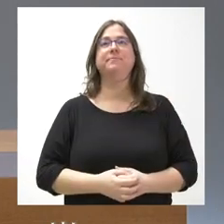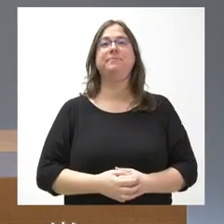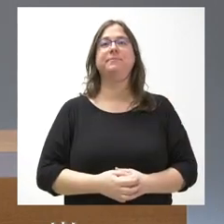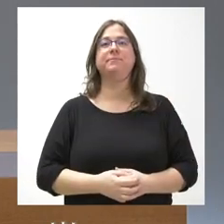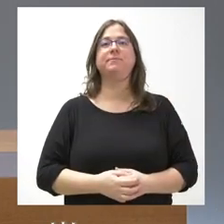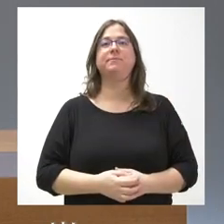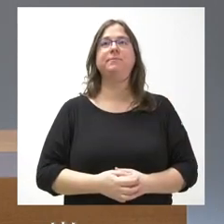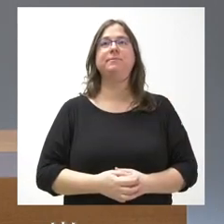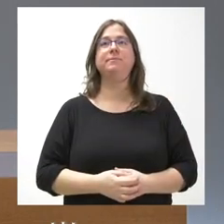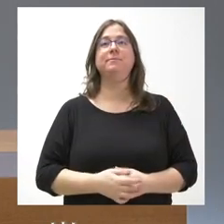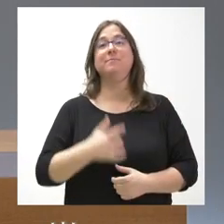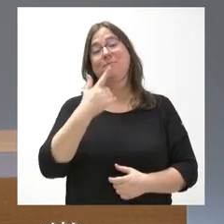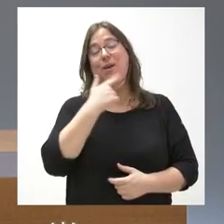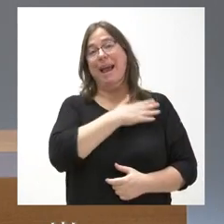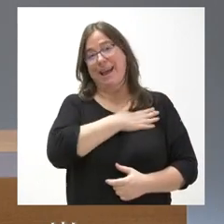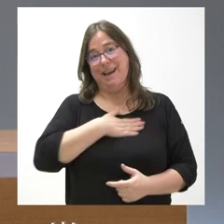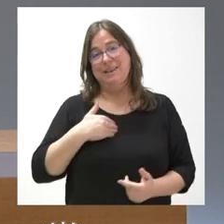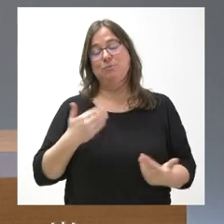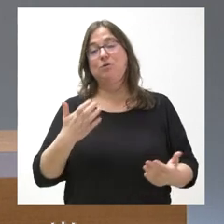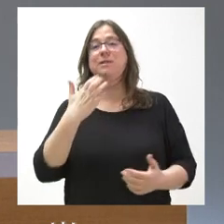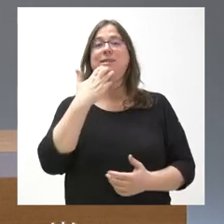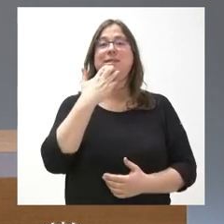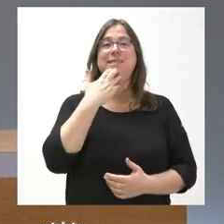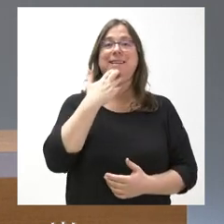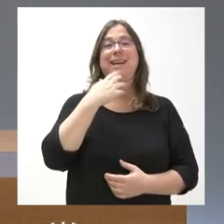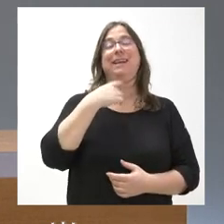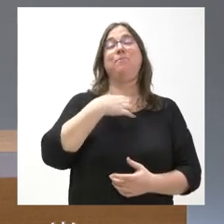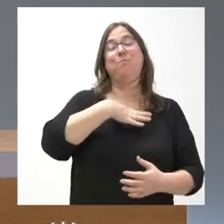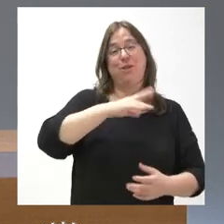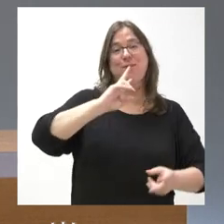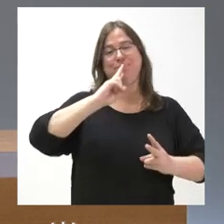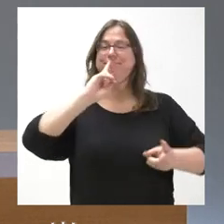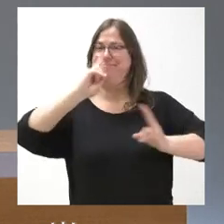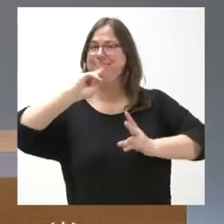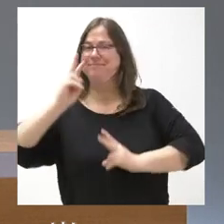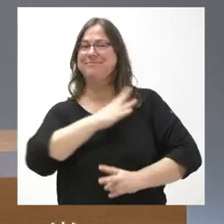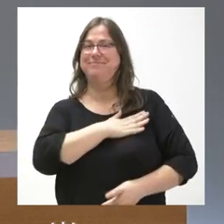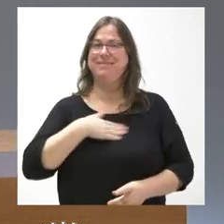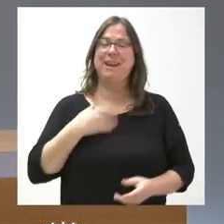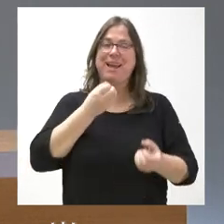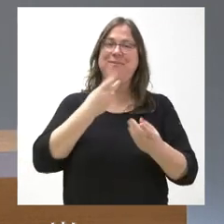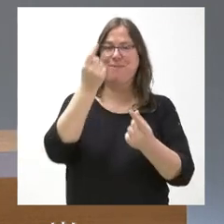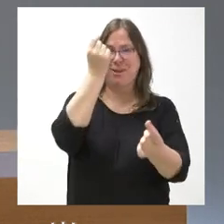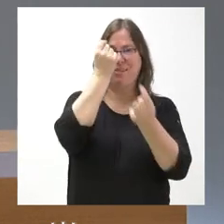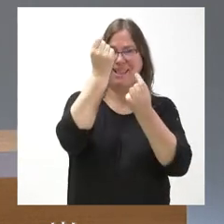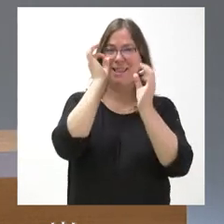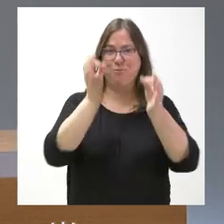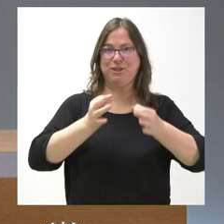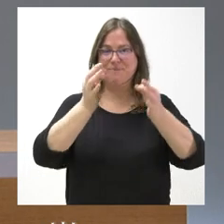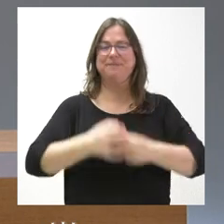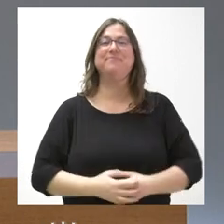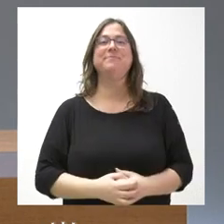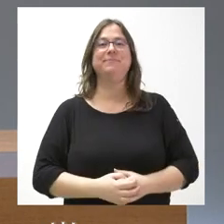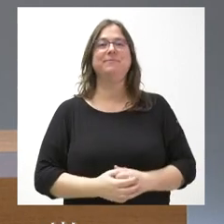y con el ánimo, lógicamente, de si las sabemos, pues podrás contestar y darles la información de detalle como hacemos habitualmente. Gracias.